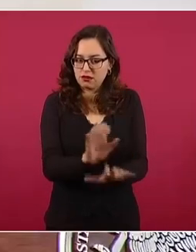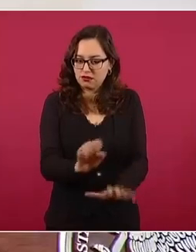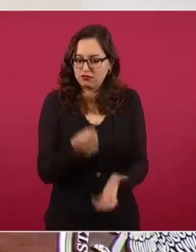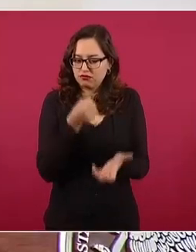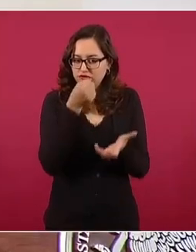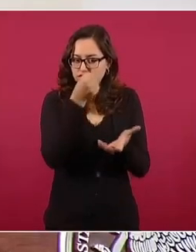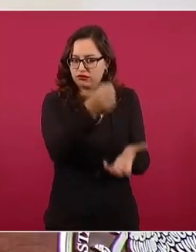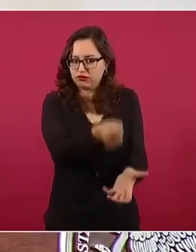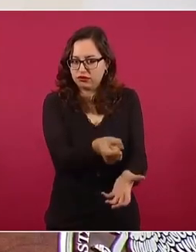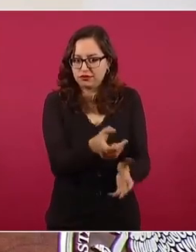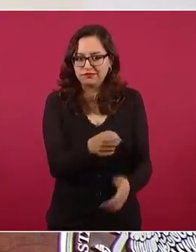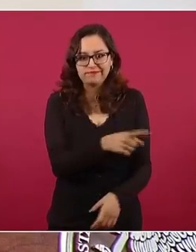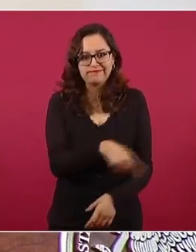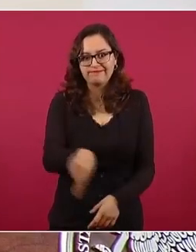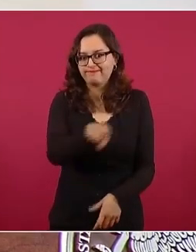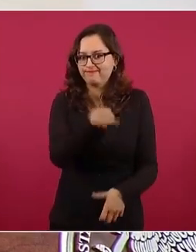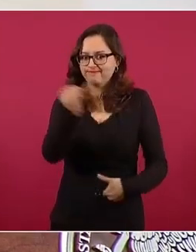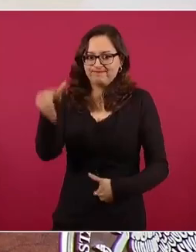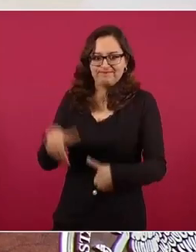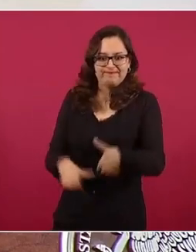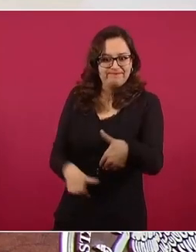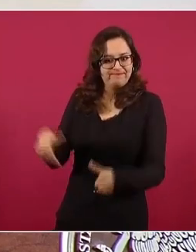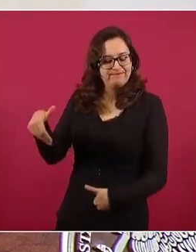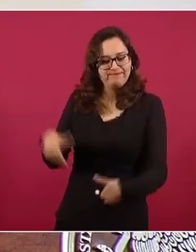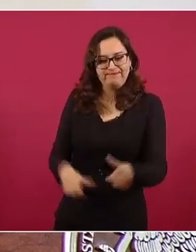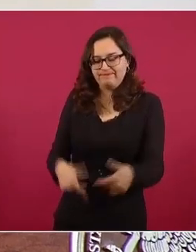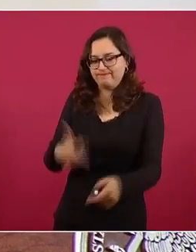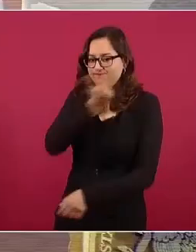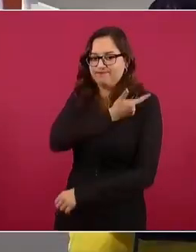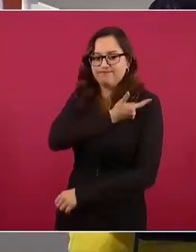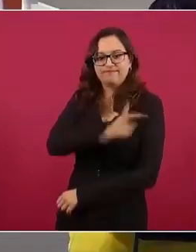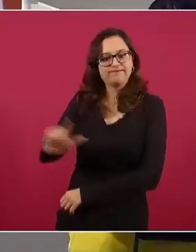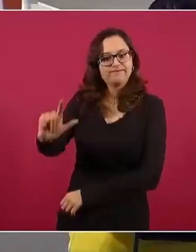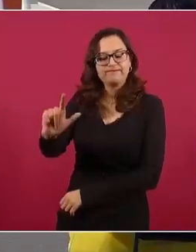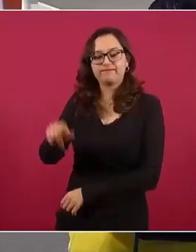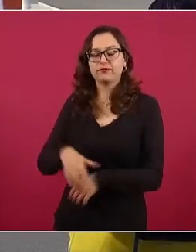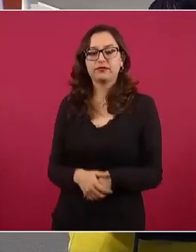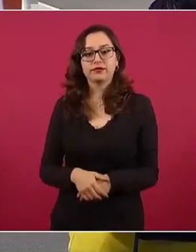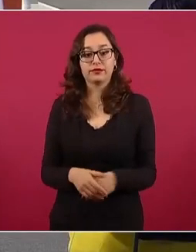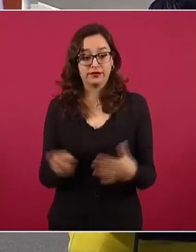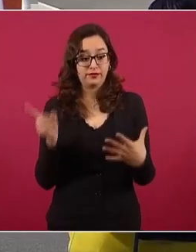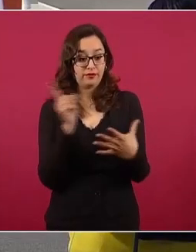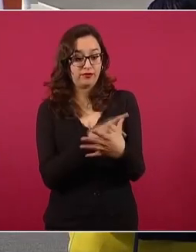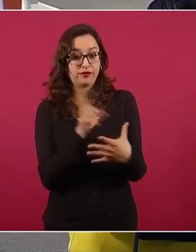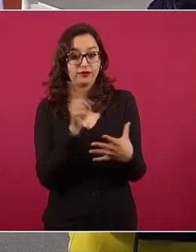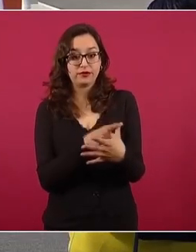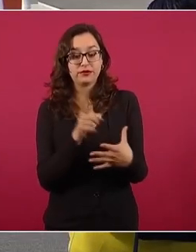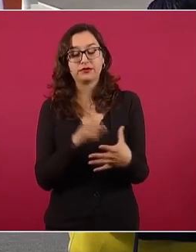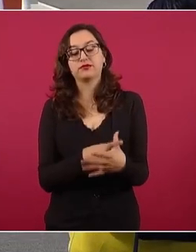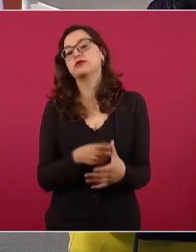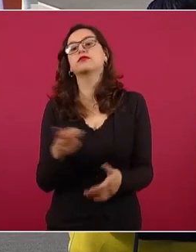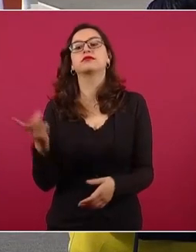lo otro, que se quiten los pluris,